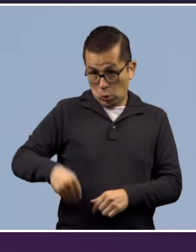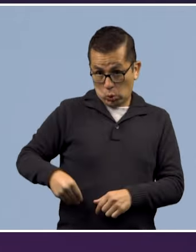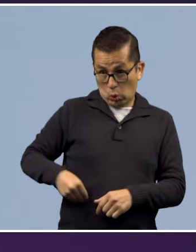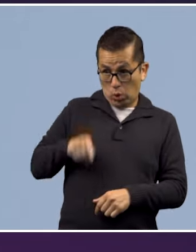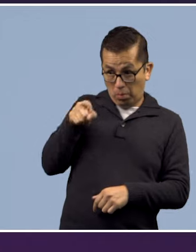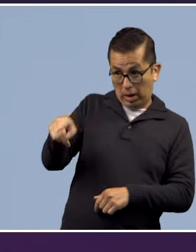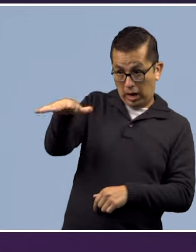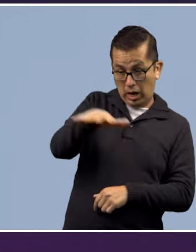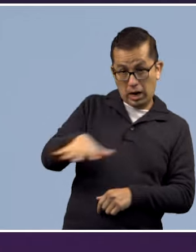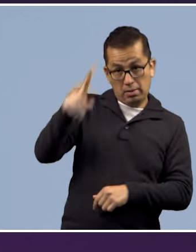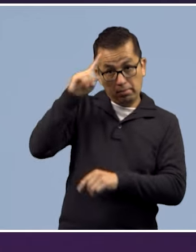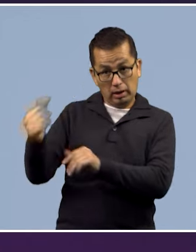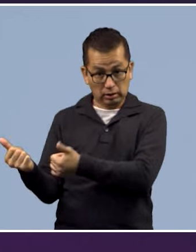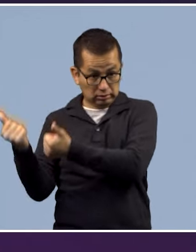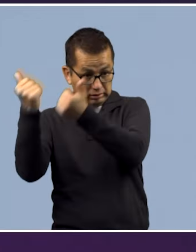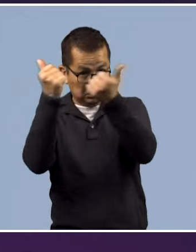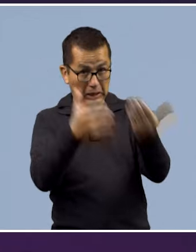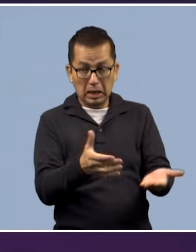de quienes la distribuyen.